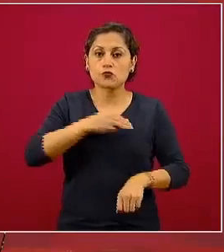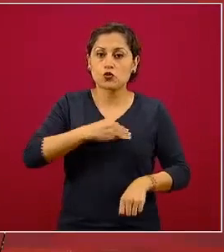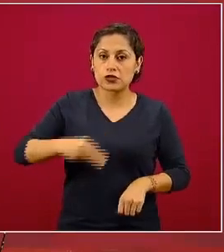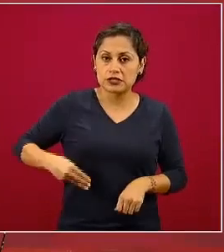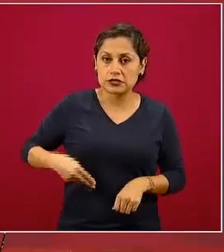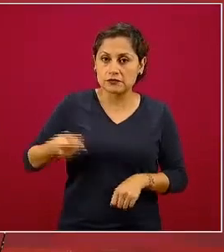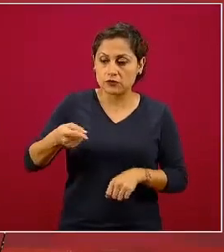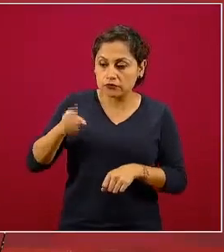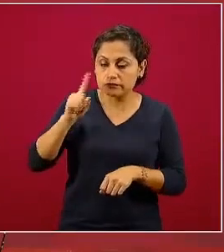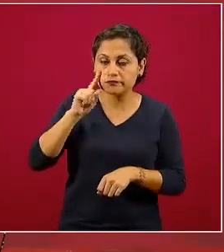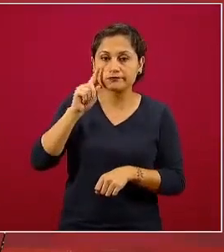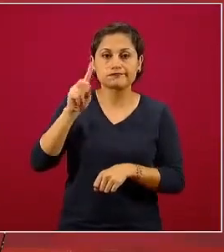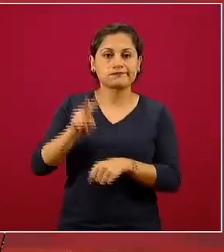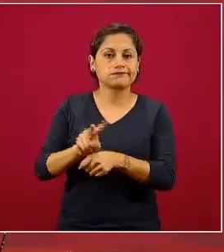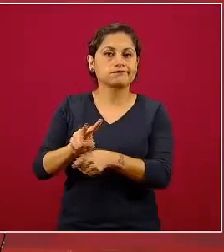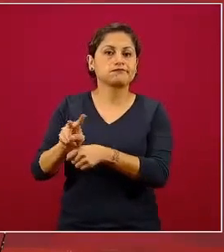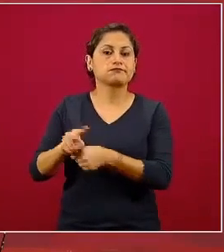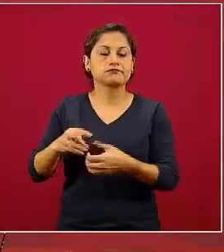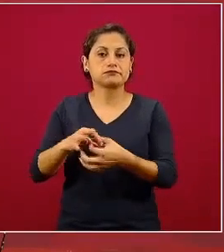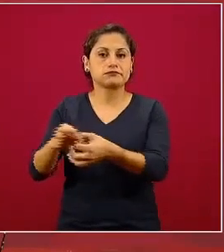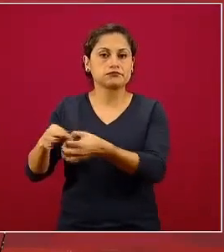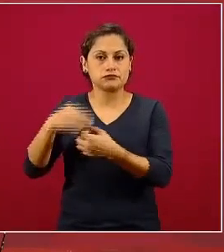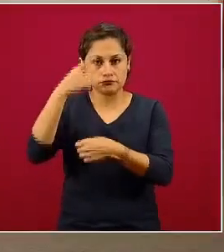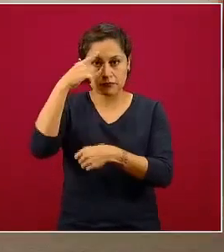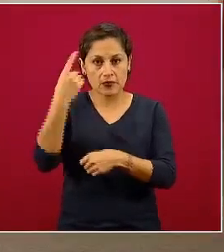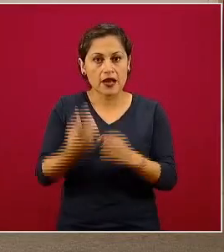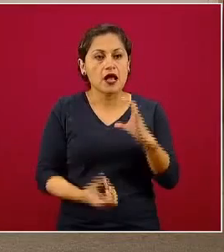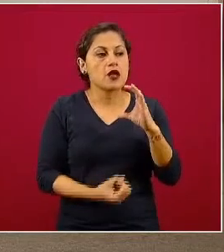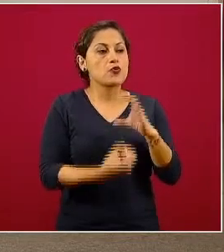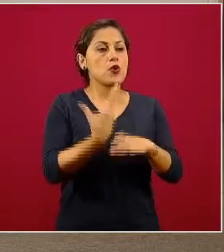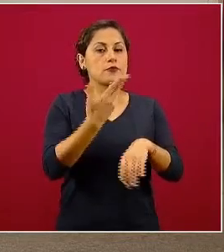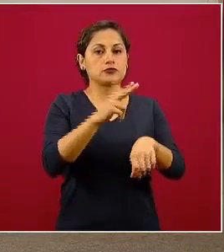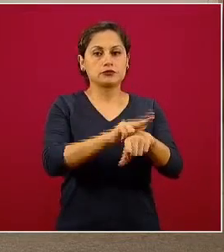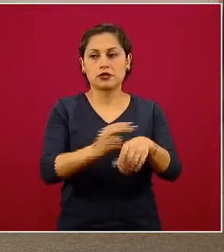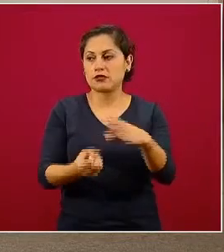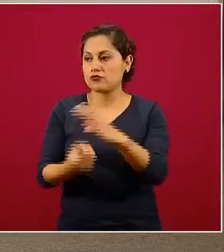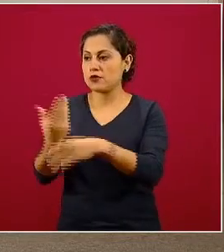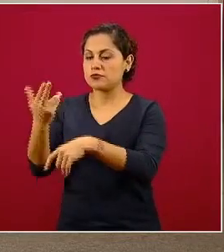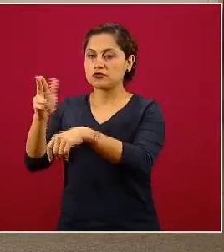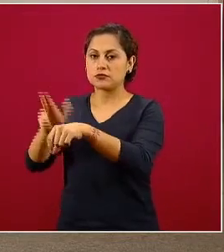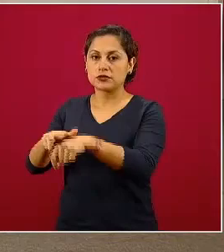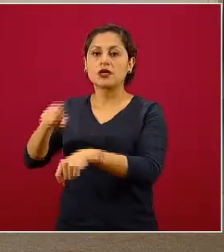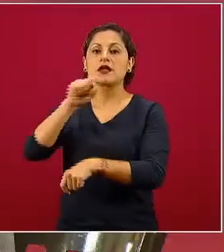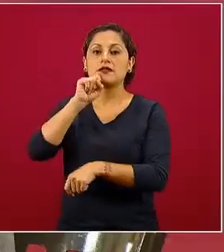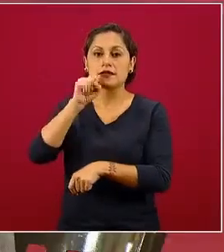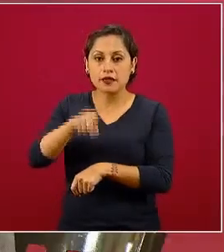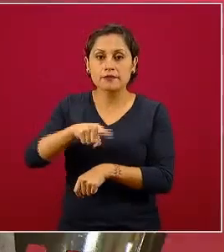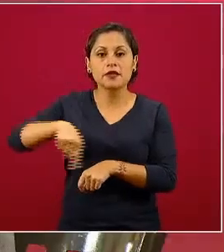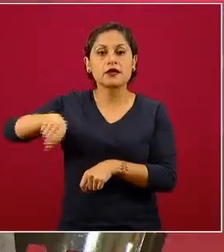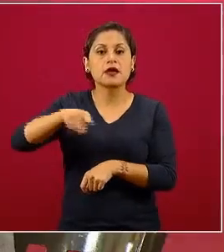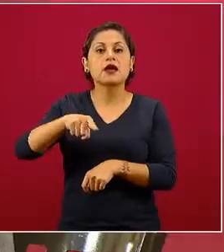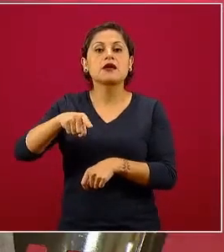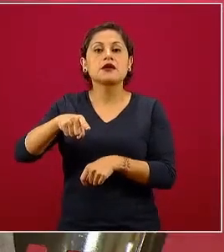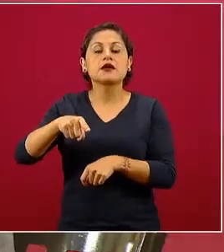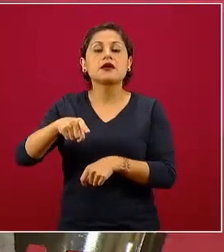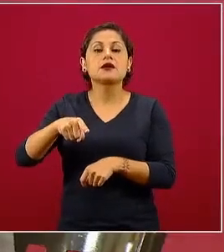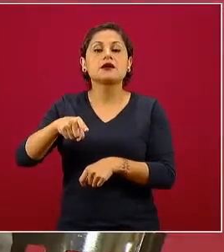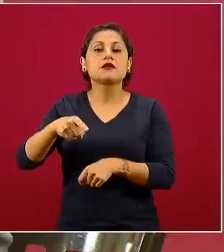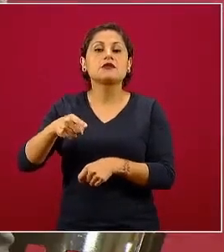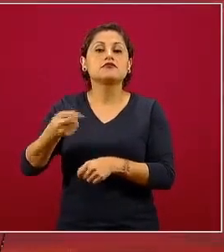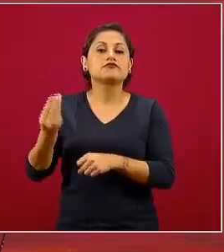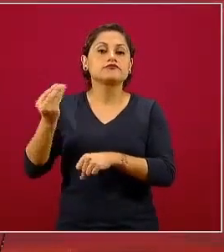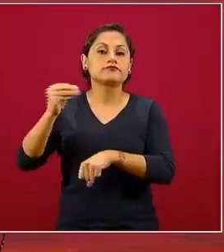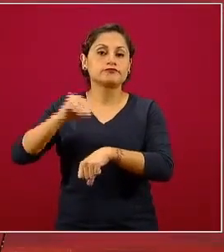para integrar nuevas unidades de salud. Entraron también en función los planes DN3 y